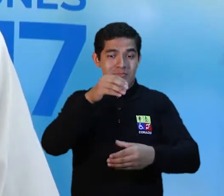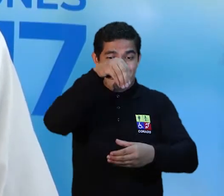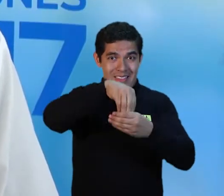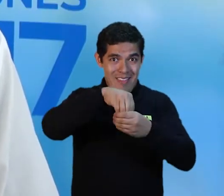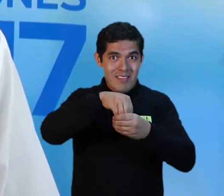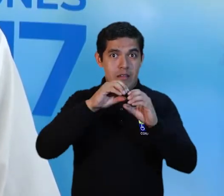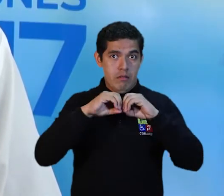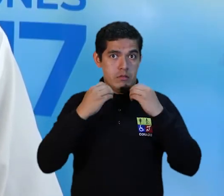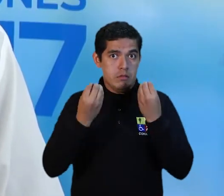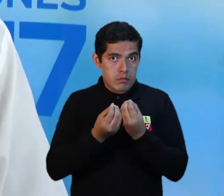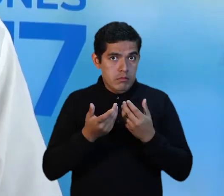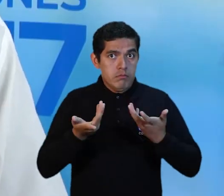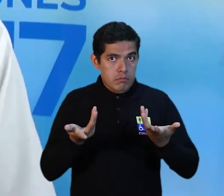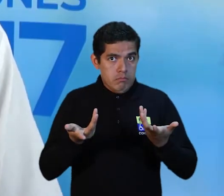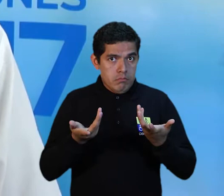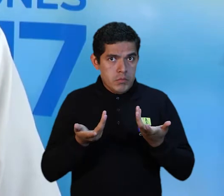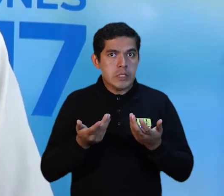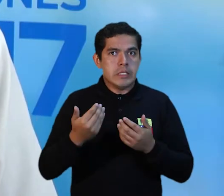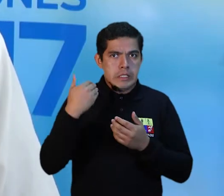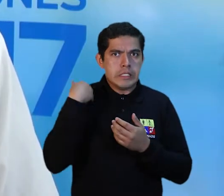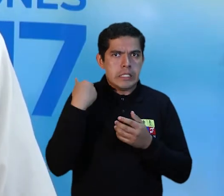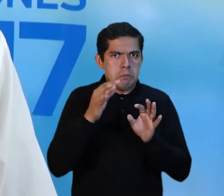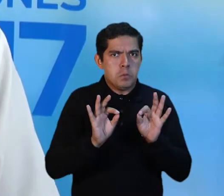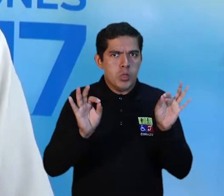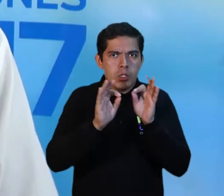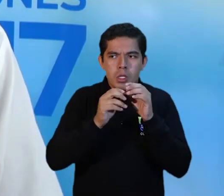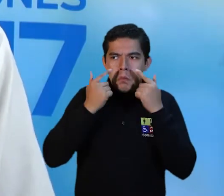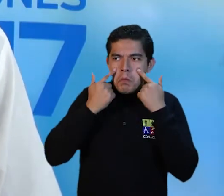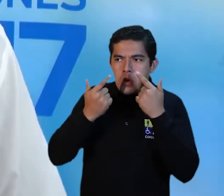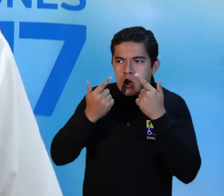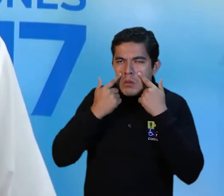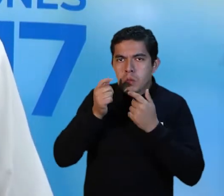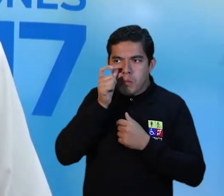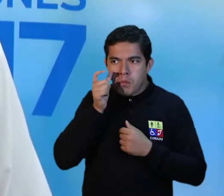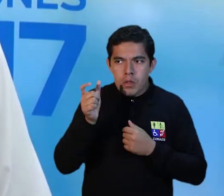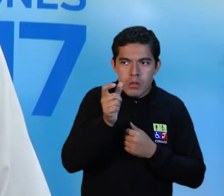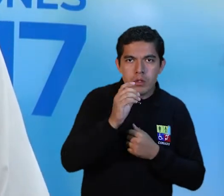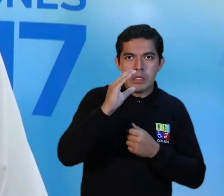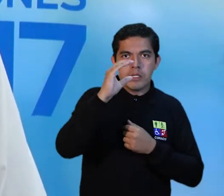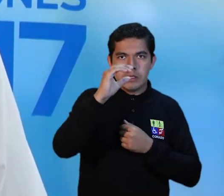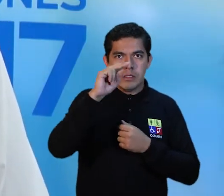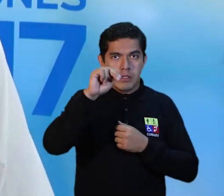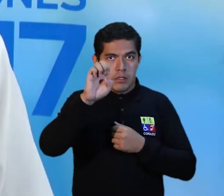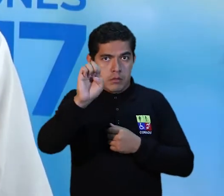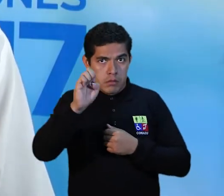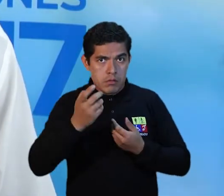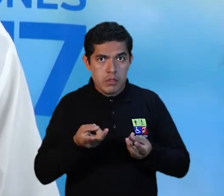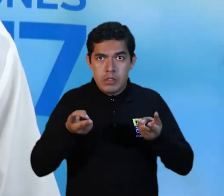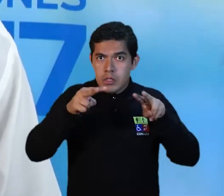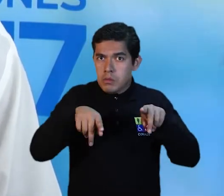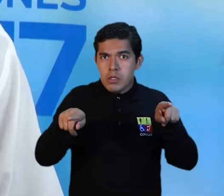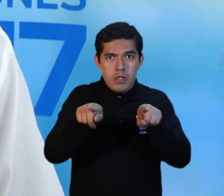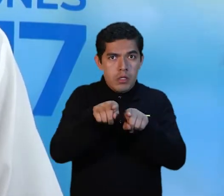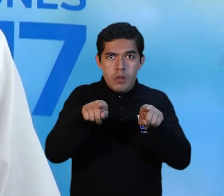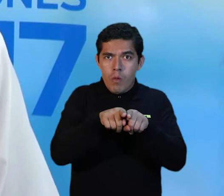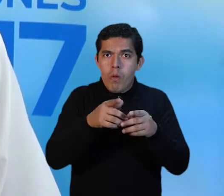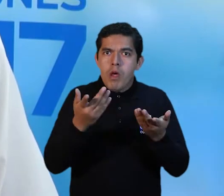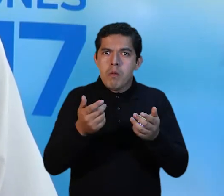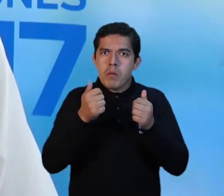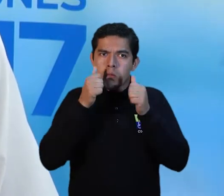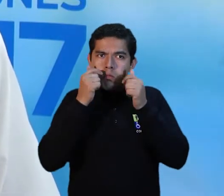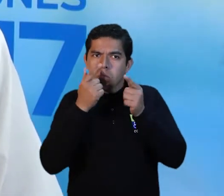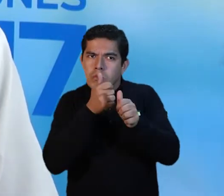que tengamos, tenga la veeduría de lo que significa el Consejo Nacional Electoral, con la posibilidad de también